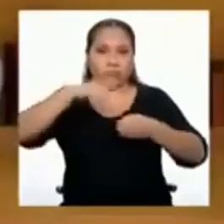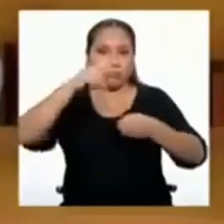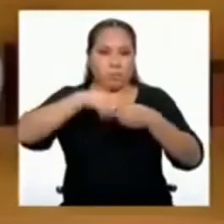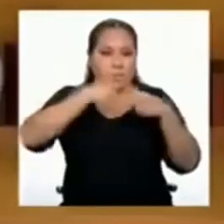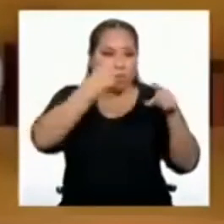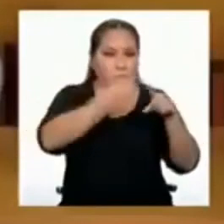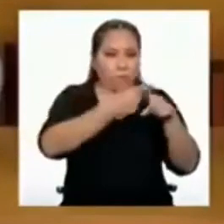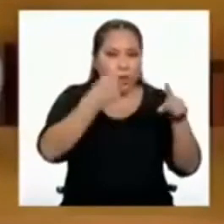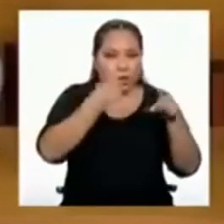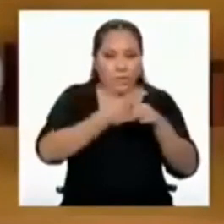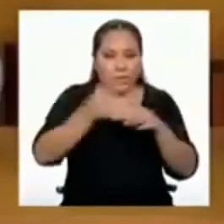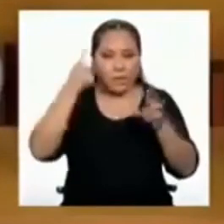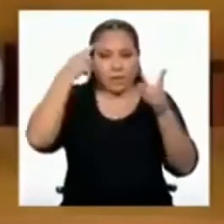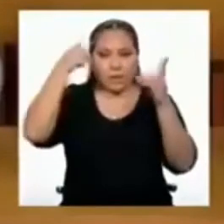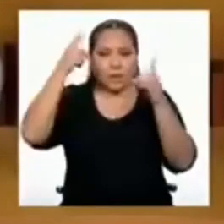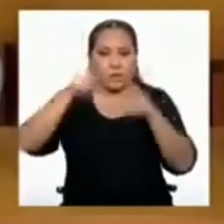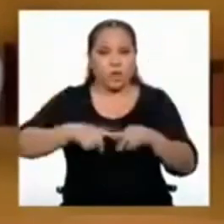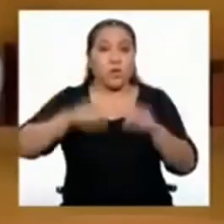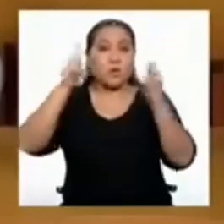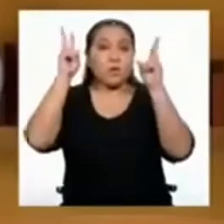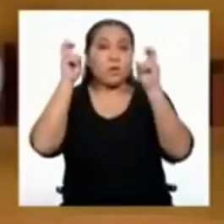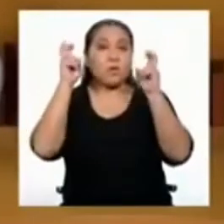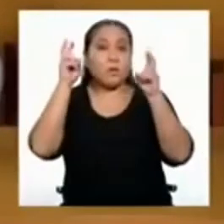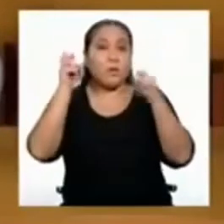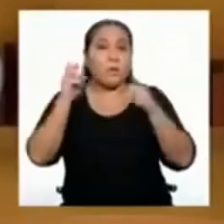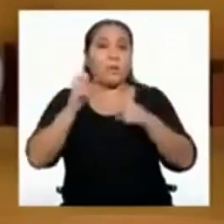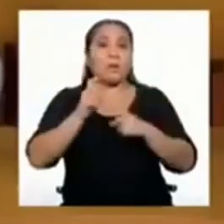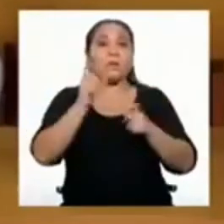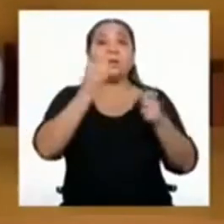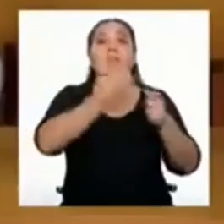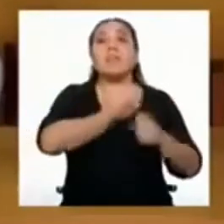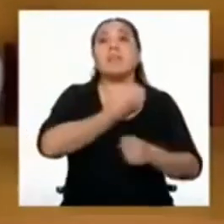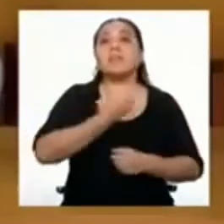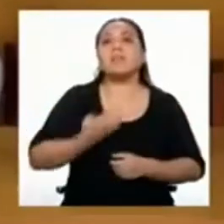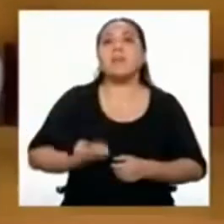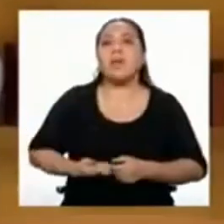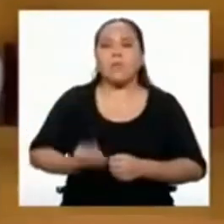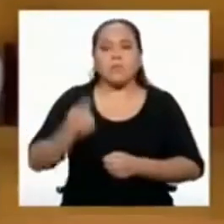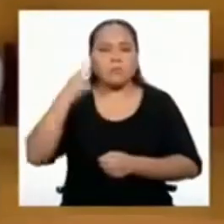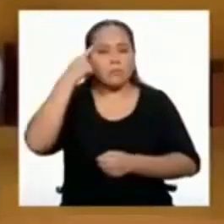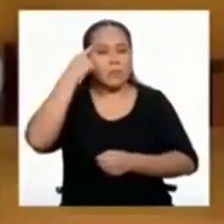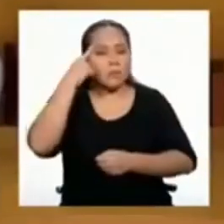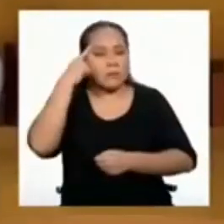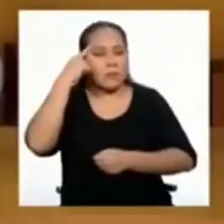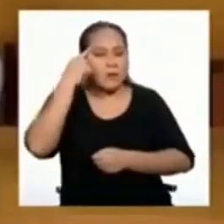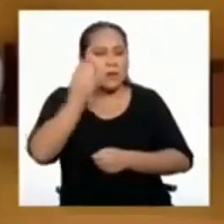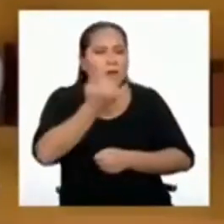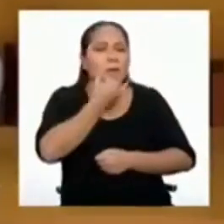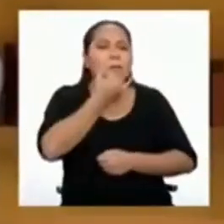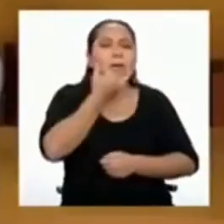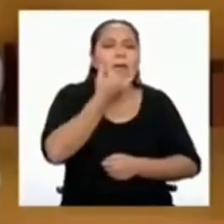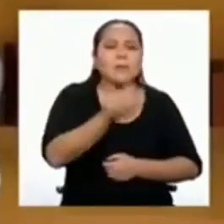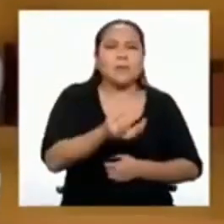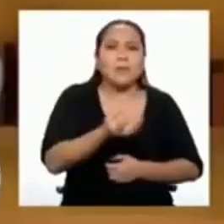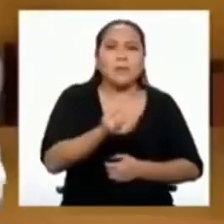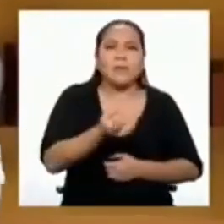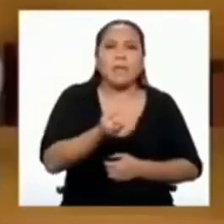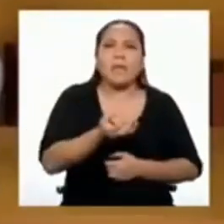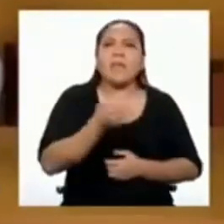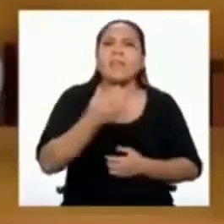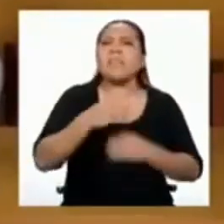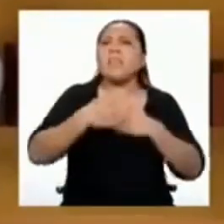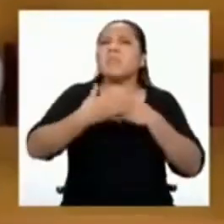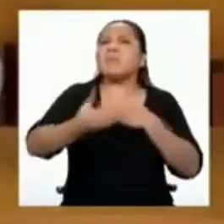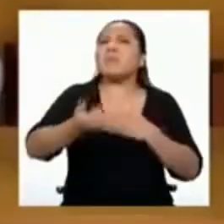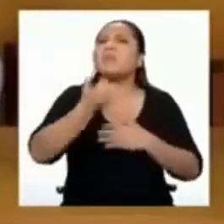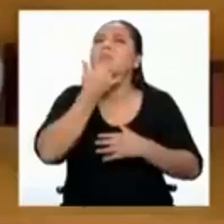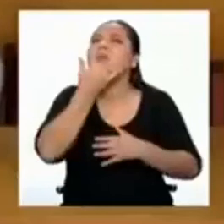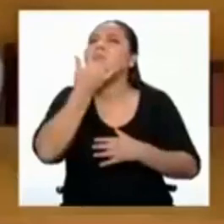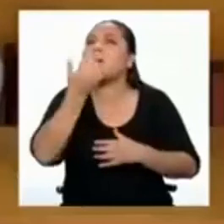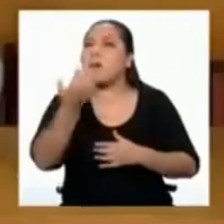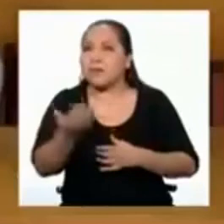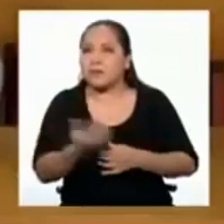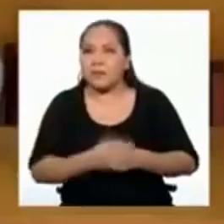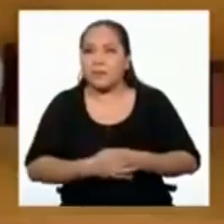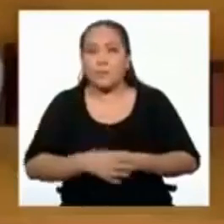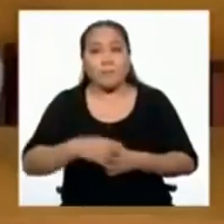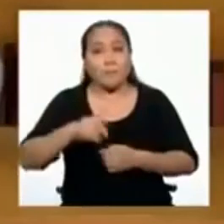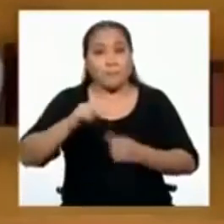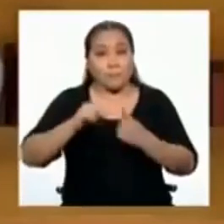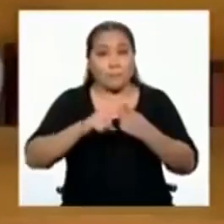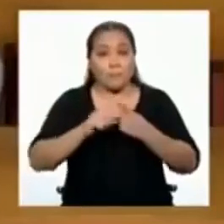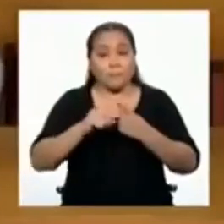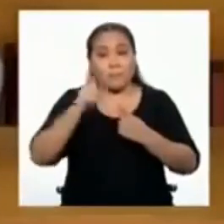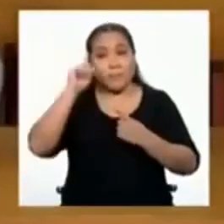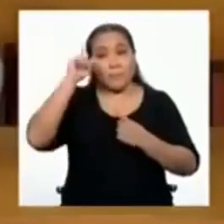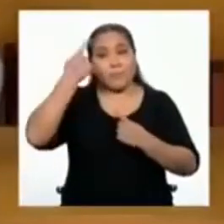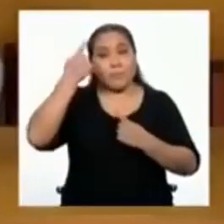asuntos públicos para analizar por qué ocurren y qué consecuencias tienen. En este caso, pensemos por qué las